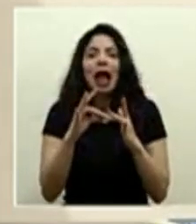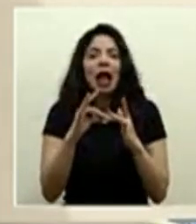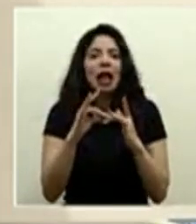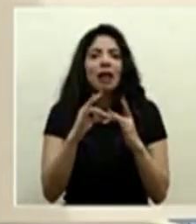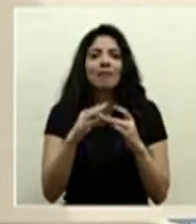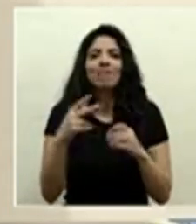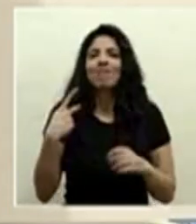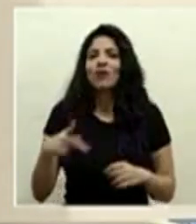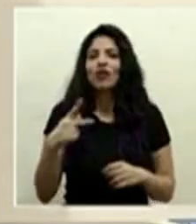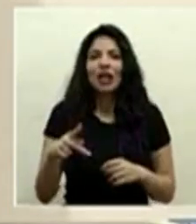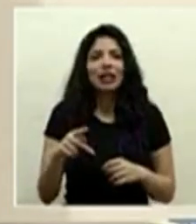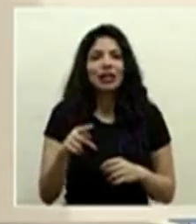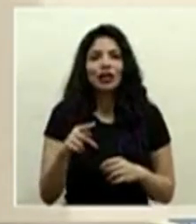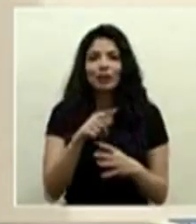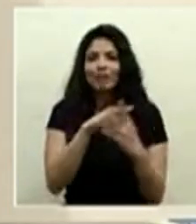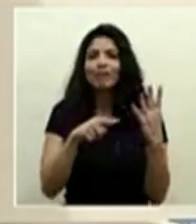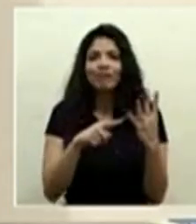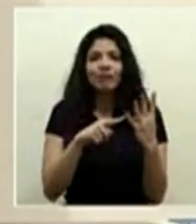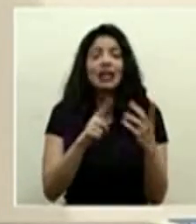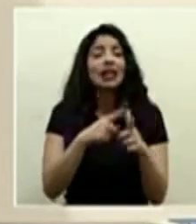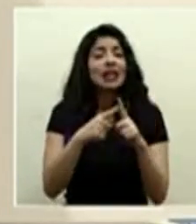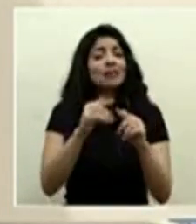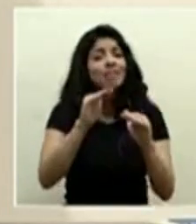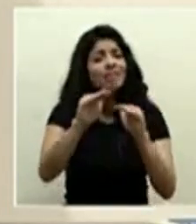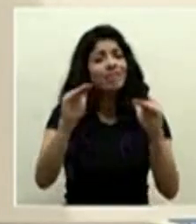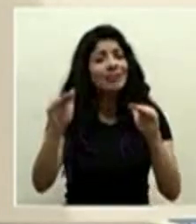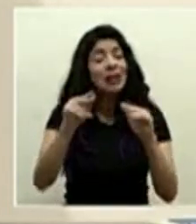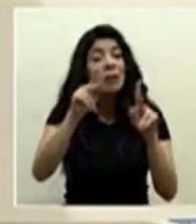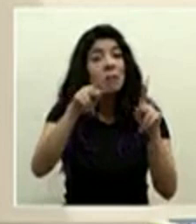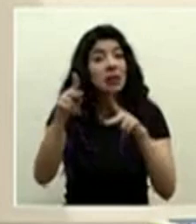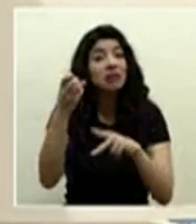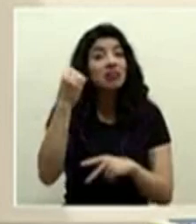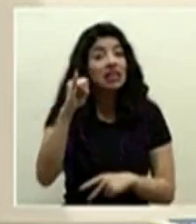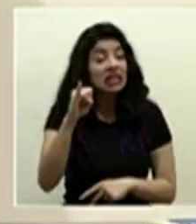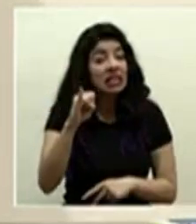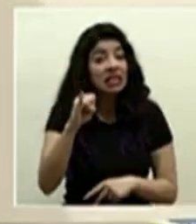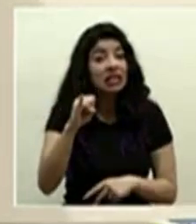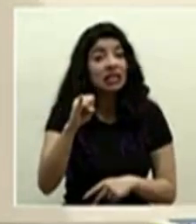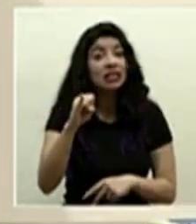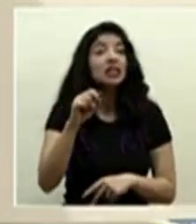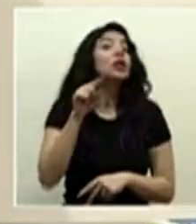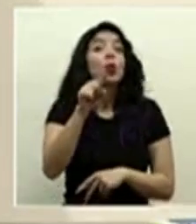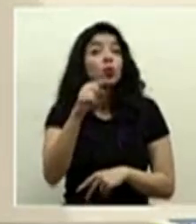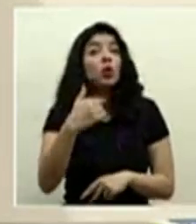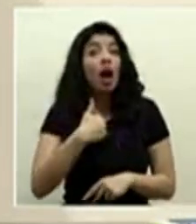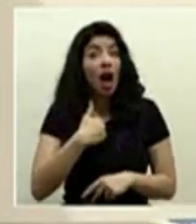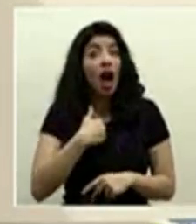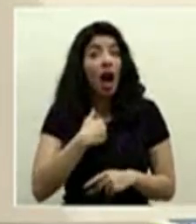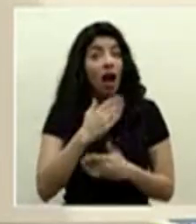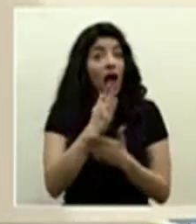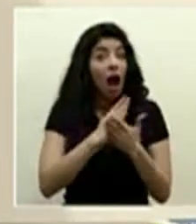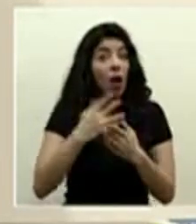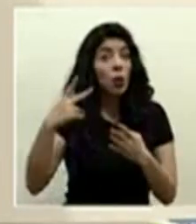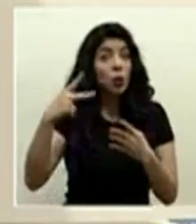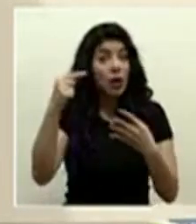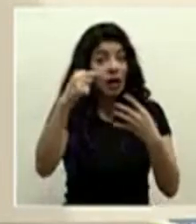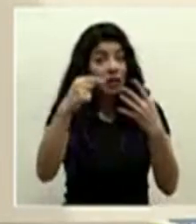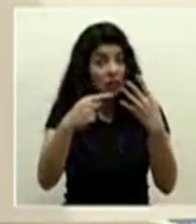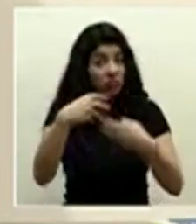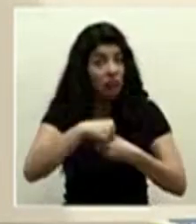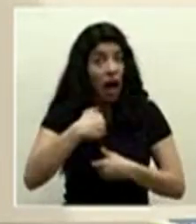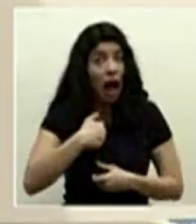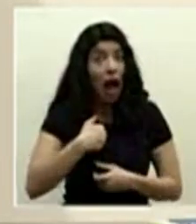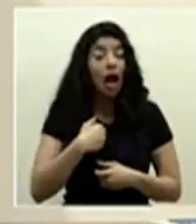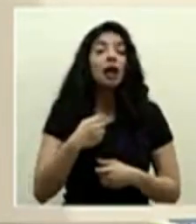como factores de riesgo y hacemos ese llamado a las personas que tienen estos factores de riesgo sean